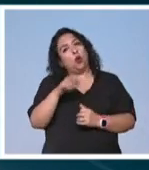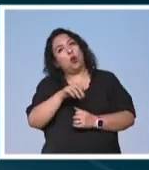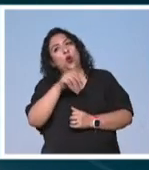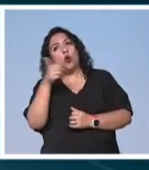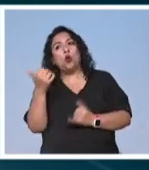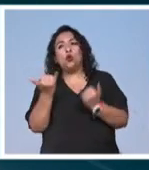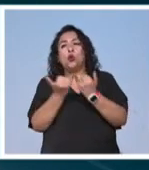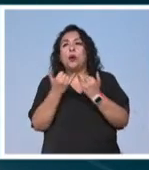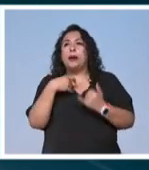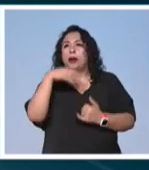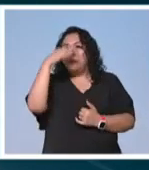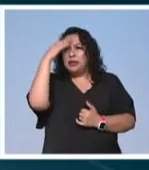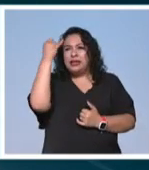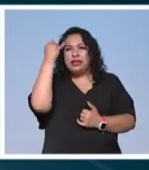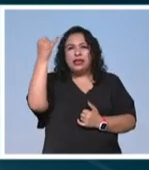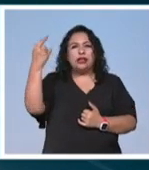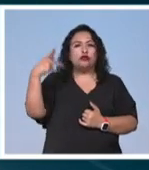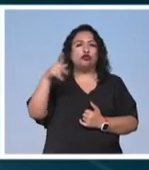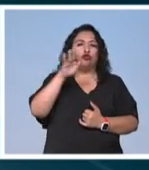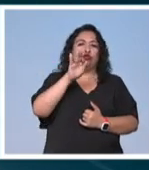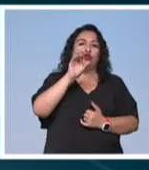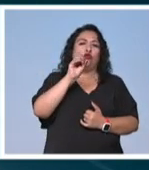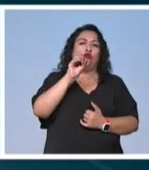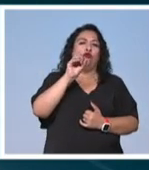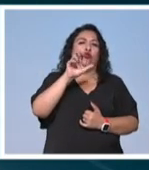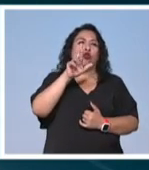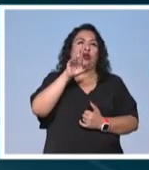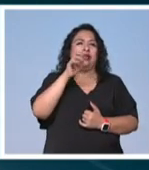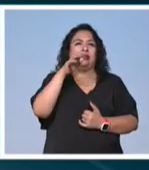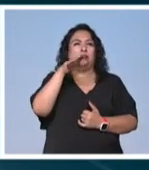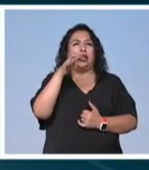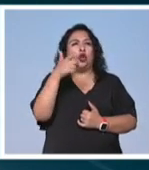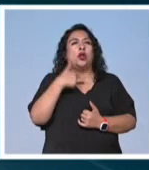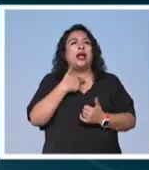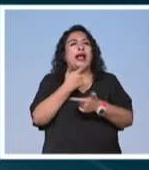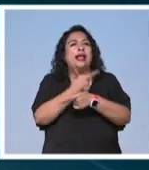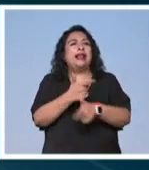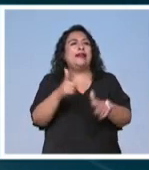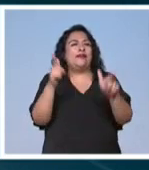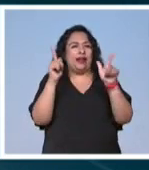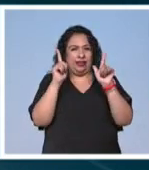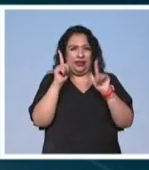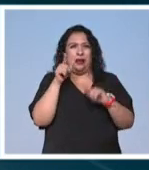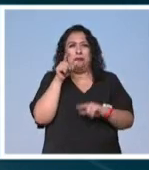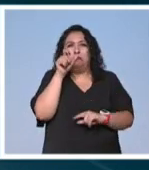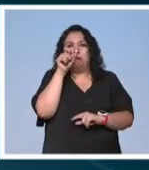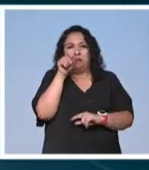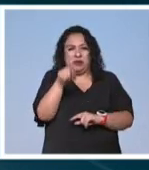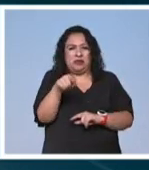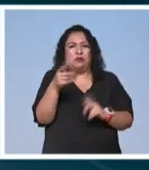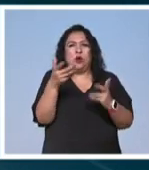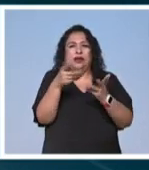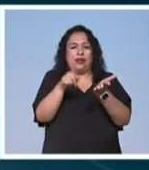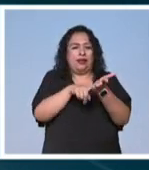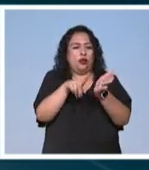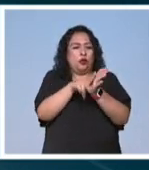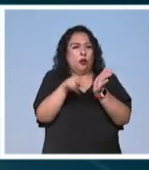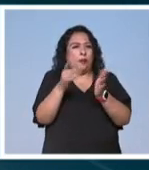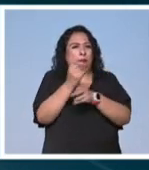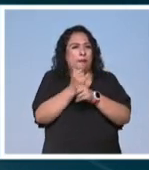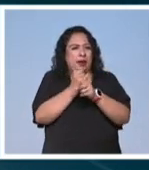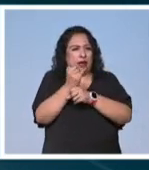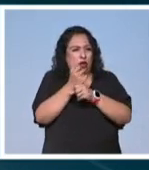parte pensar en la ideología de Flores Magón, pues esa libertad también que justamente en este caso lo hace en el periodismo, en